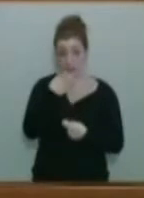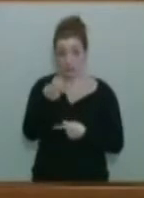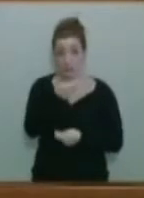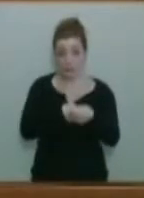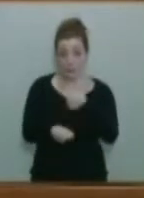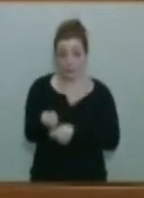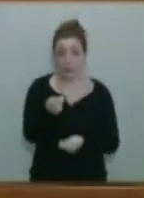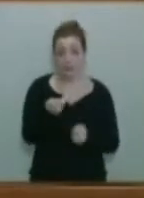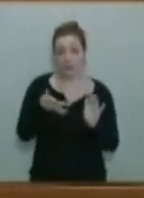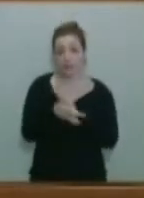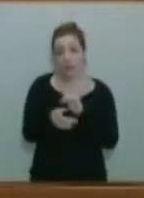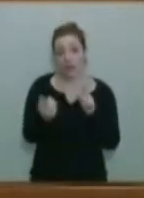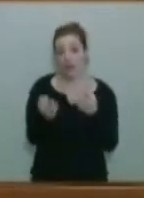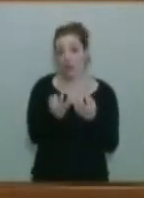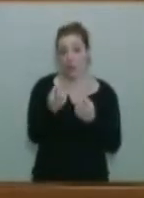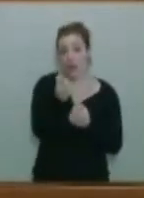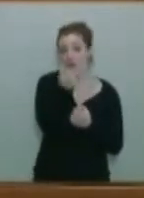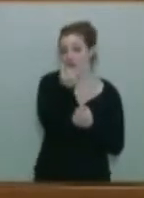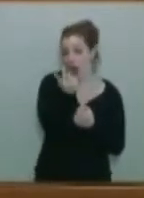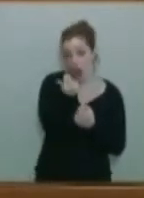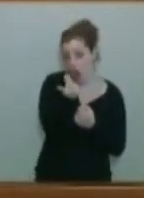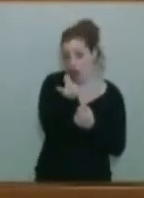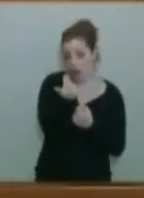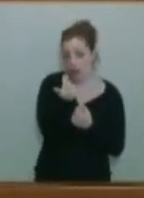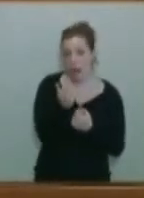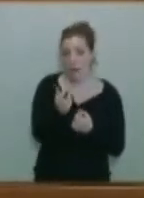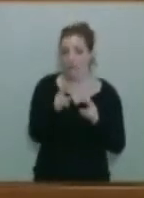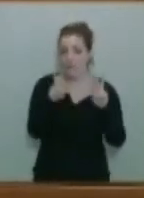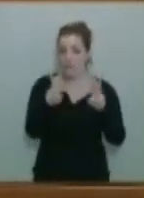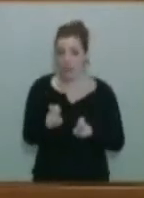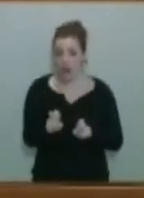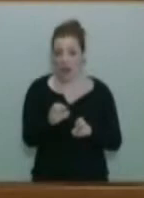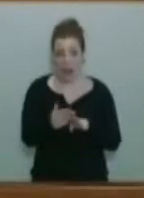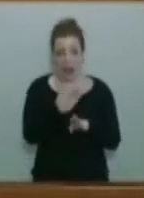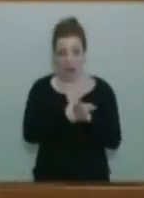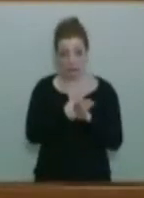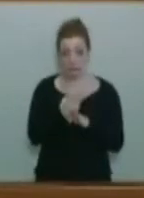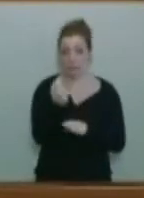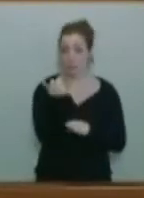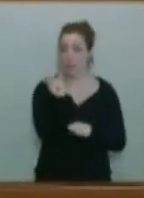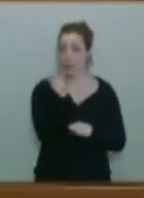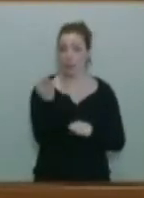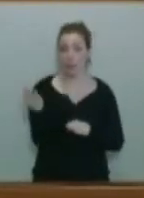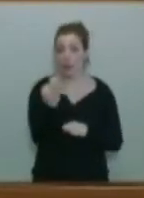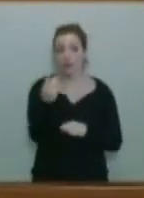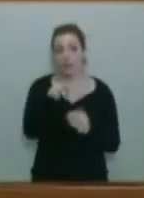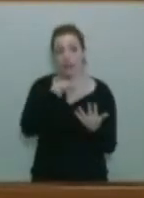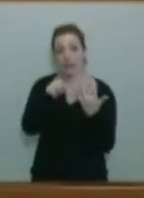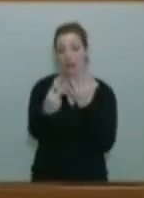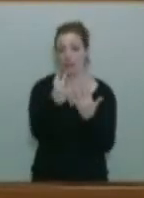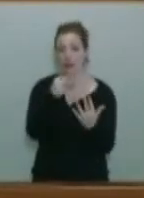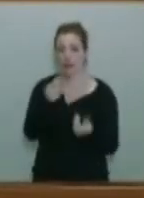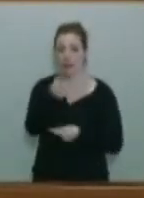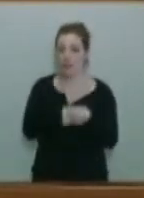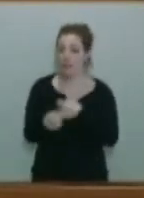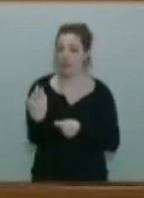se realicen por un valor objetivo razonable, previamente establecido y a través de un procedimiento de venta transparente y tras el cual el